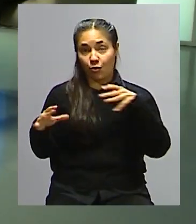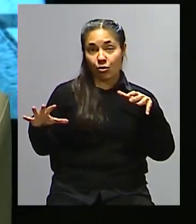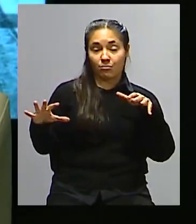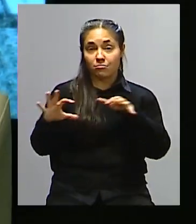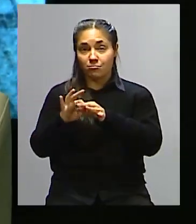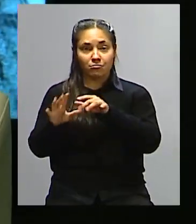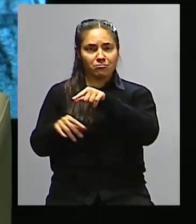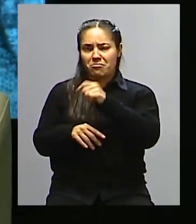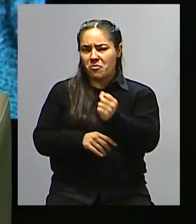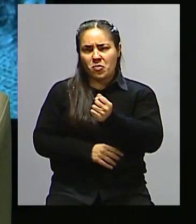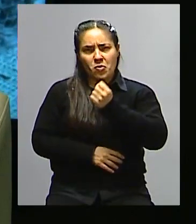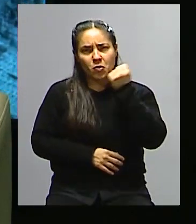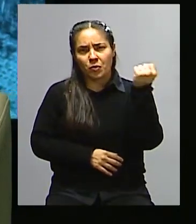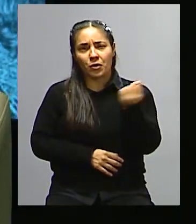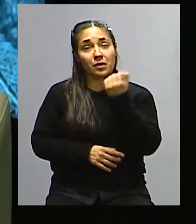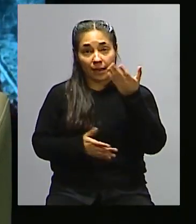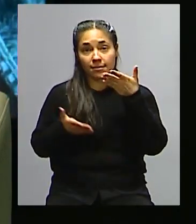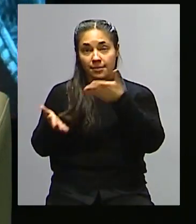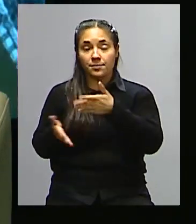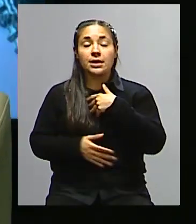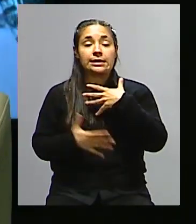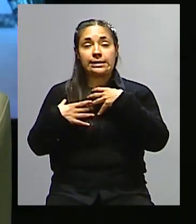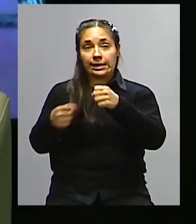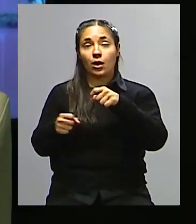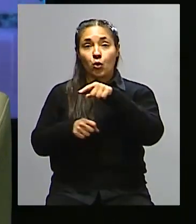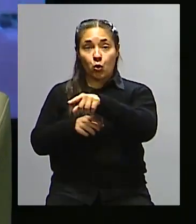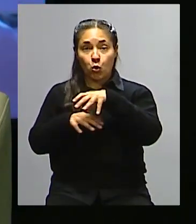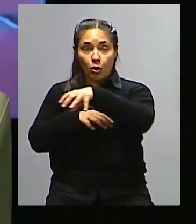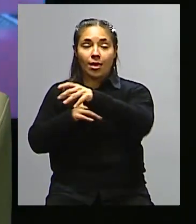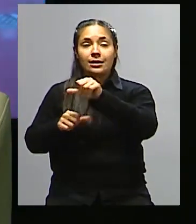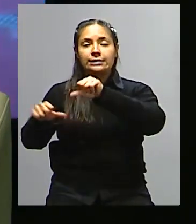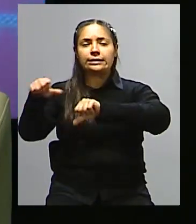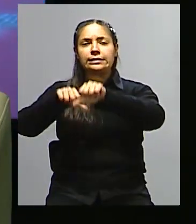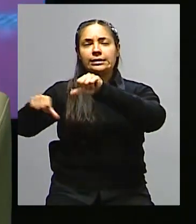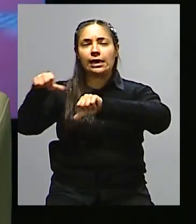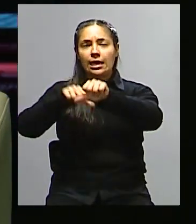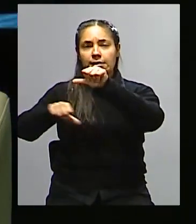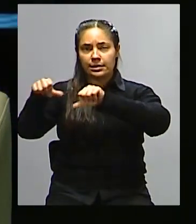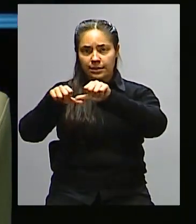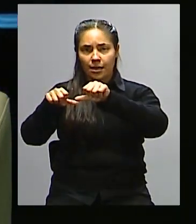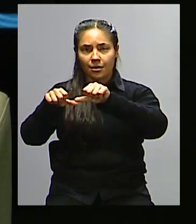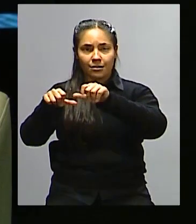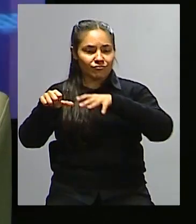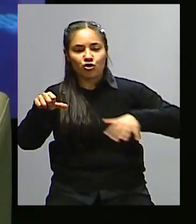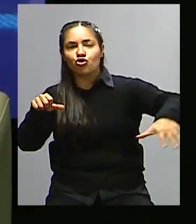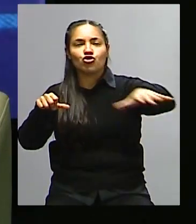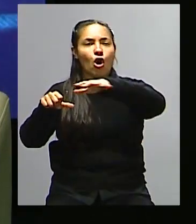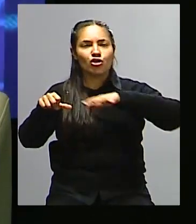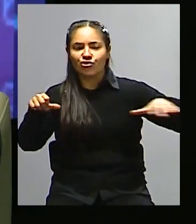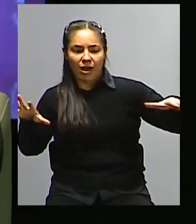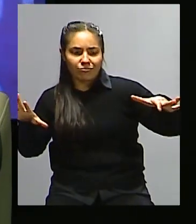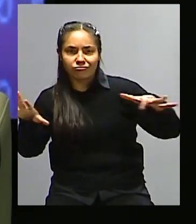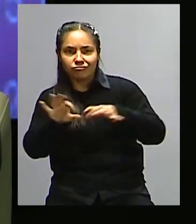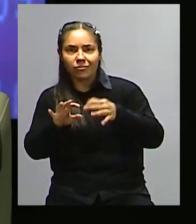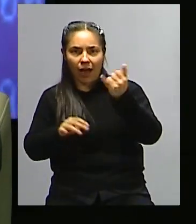fundamental. Vos sabés que la salud básicamente es una ciencia que se relaciona con todo el sistema social. Y en ese